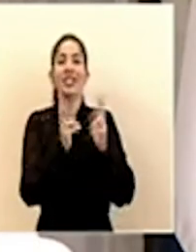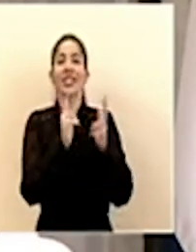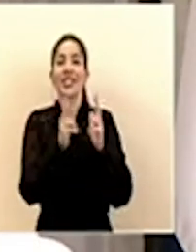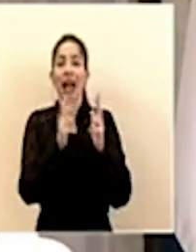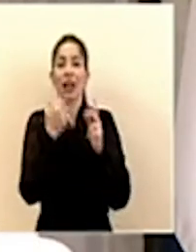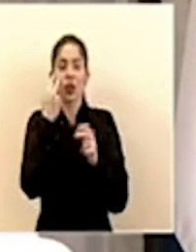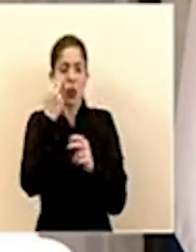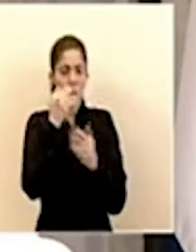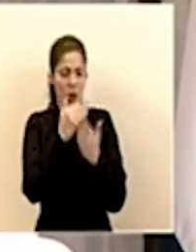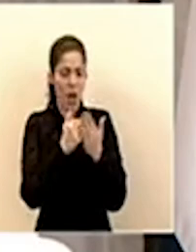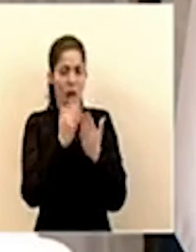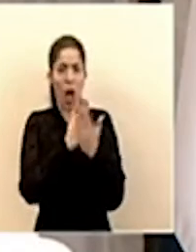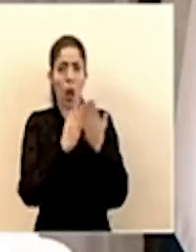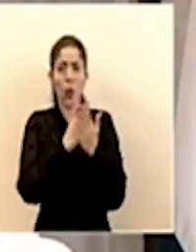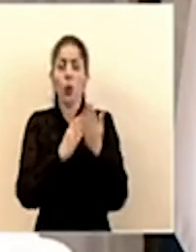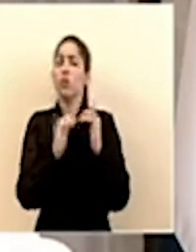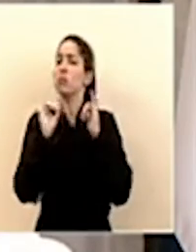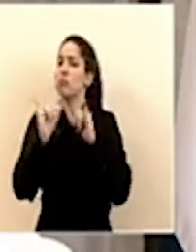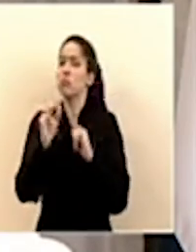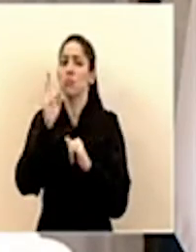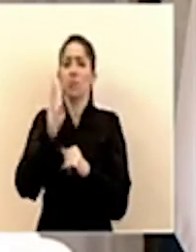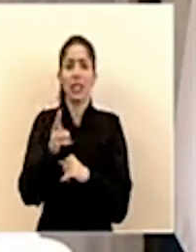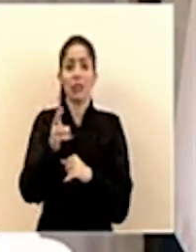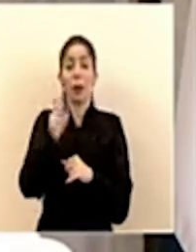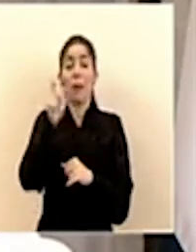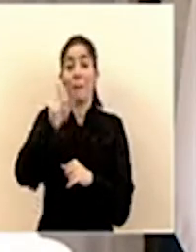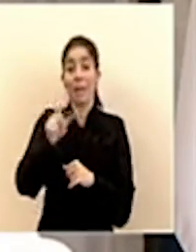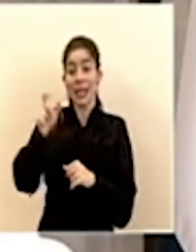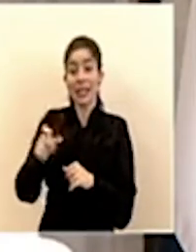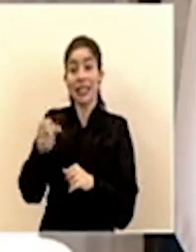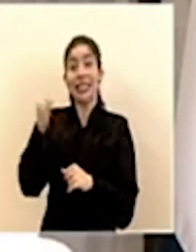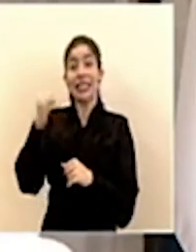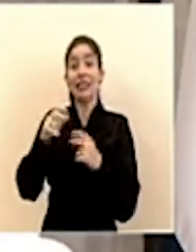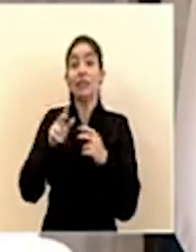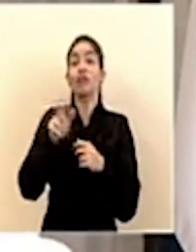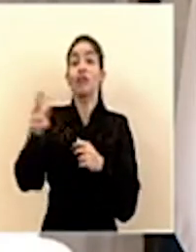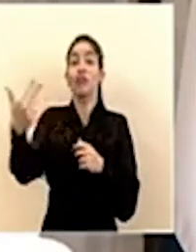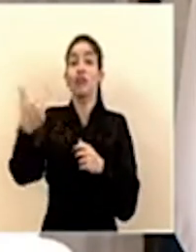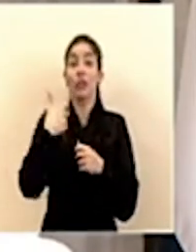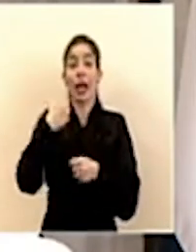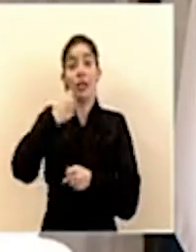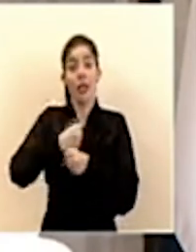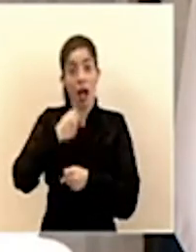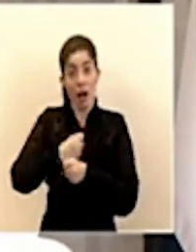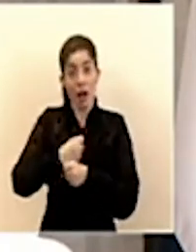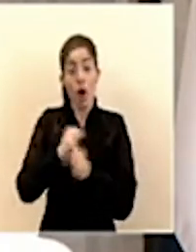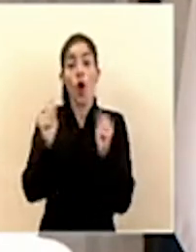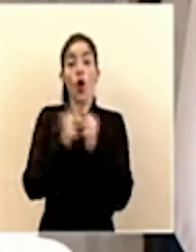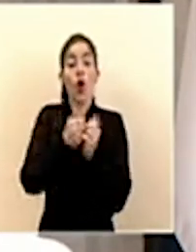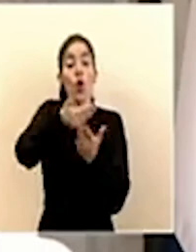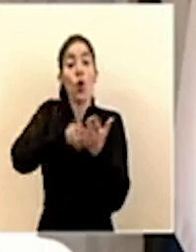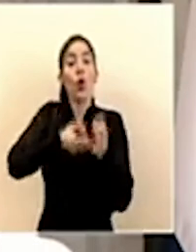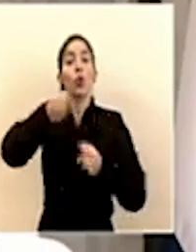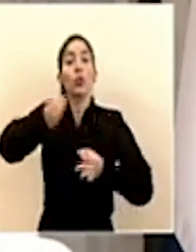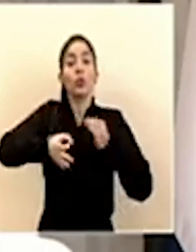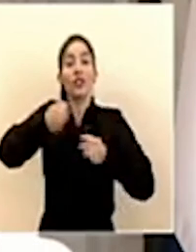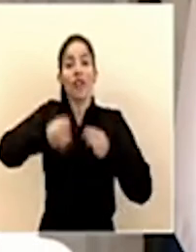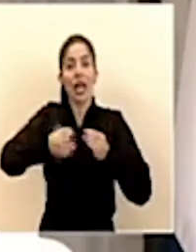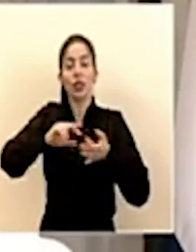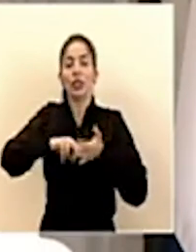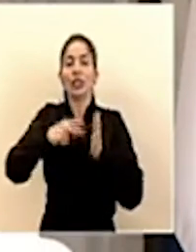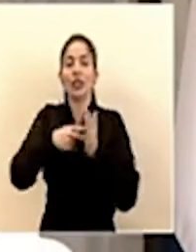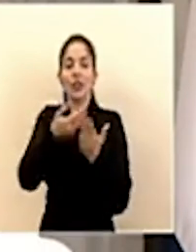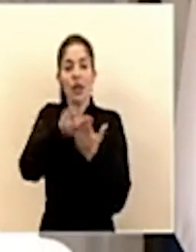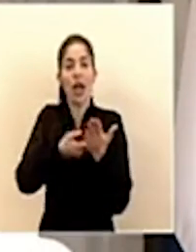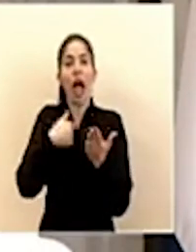transmisión se mantiene exactamente igual las personas que van y vienen de su trabajo justificadamente es decir que